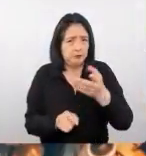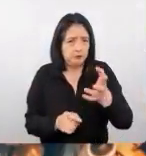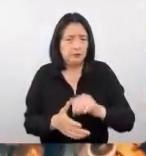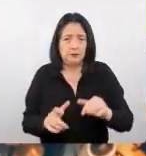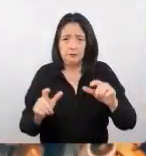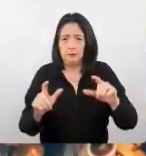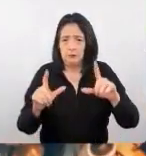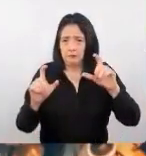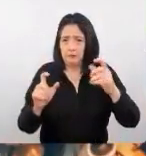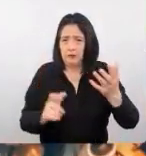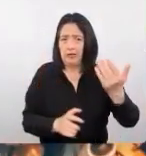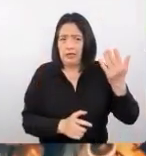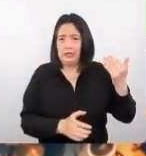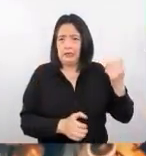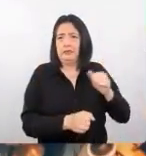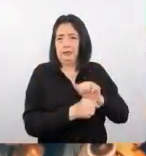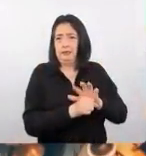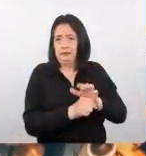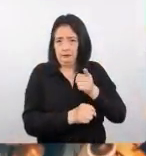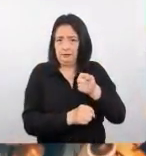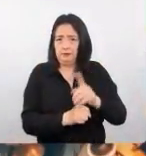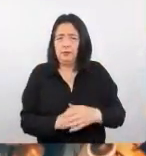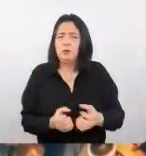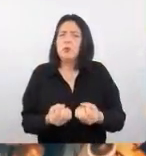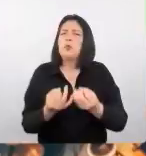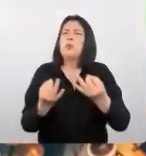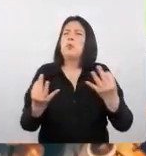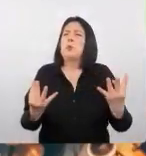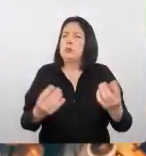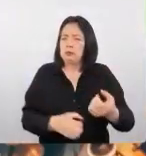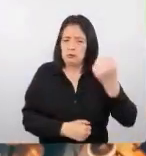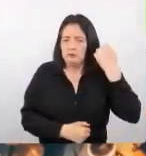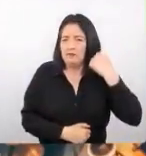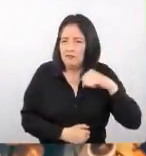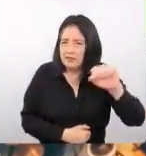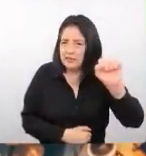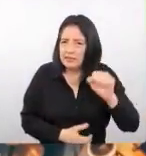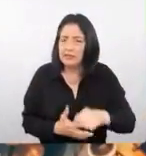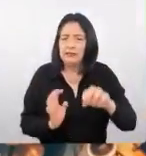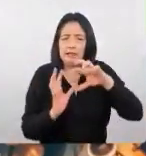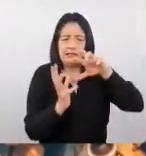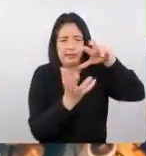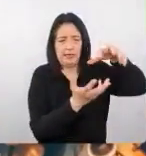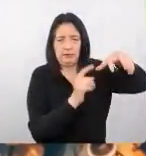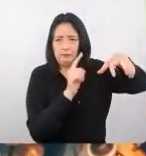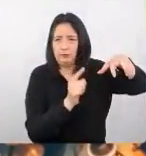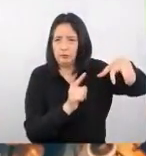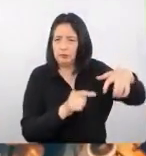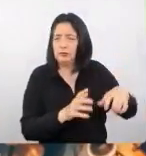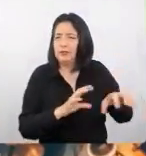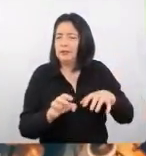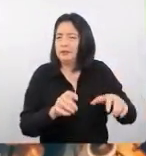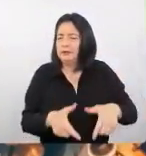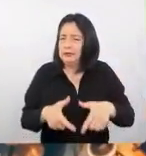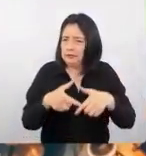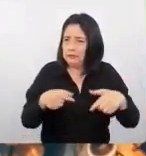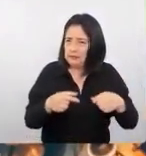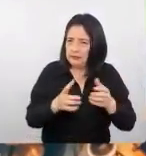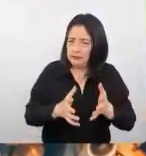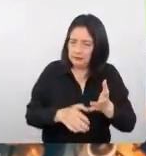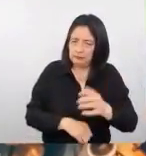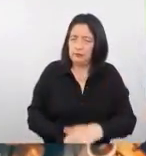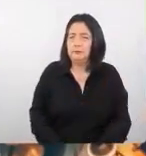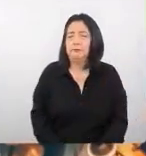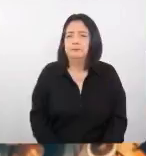foto de antes de la pandemia de cuántos viajes al mundo hacían desde el